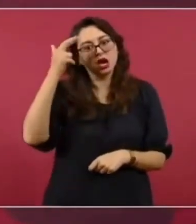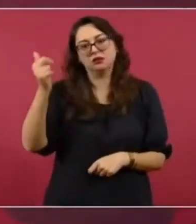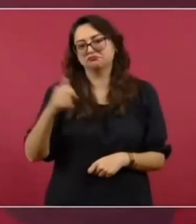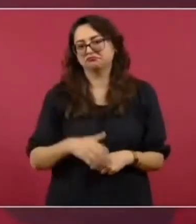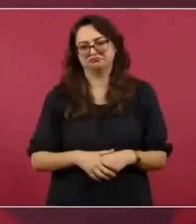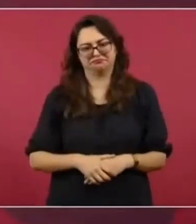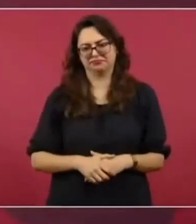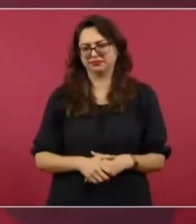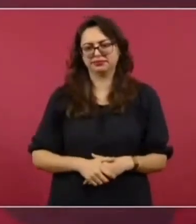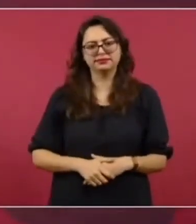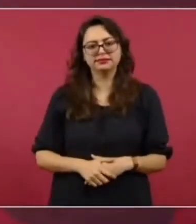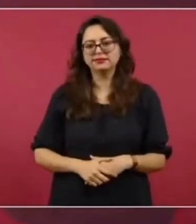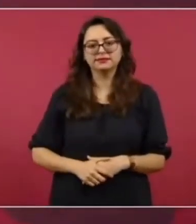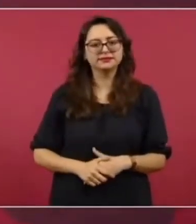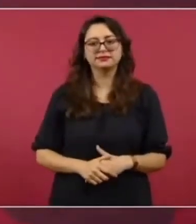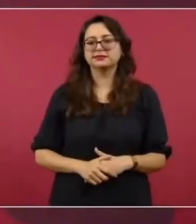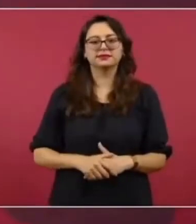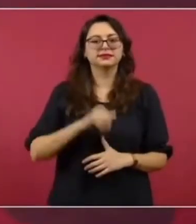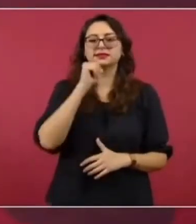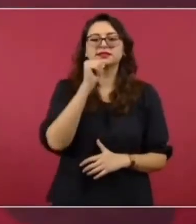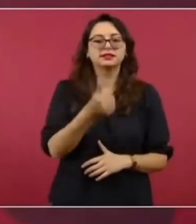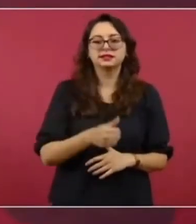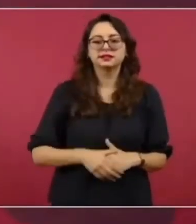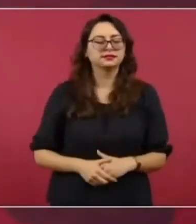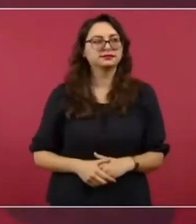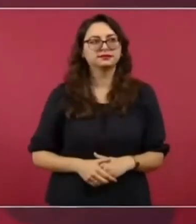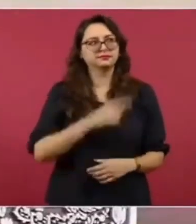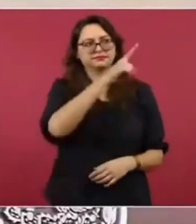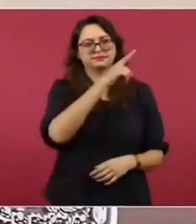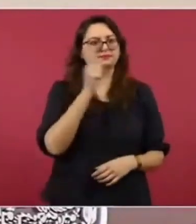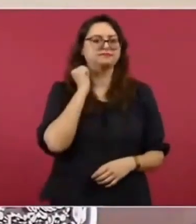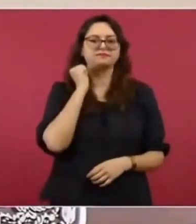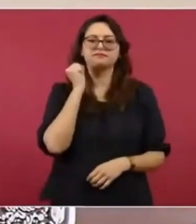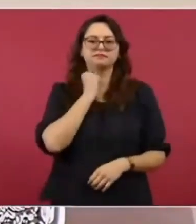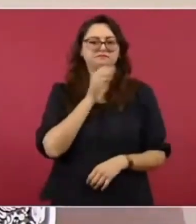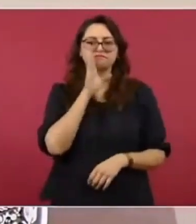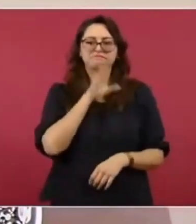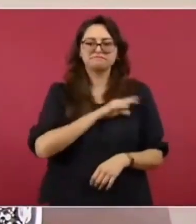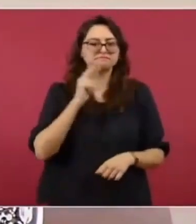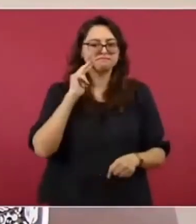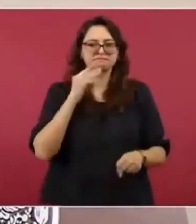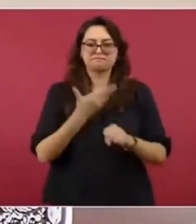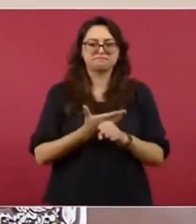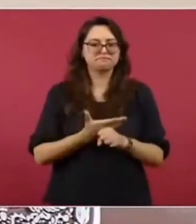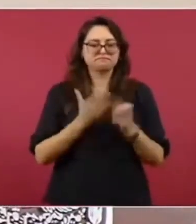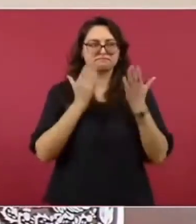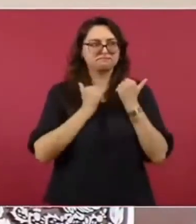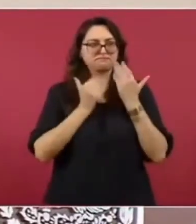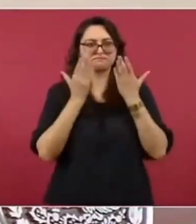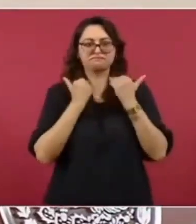senador irresponsable, completamente.